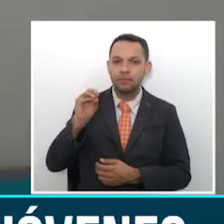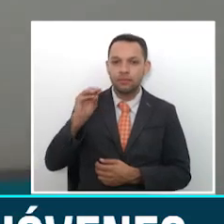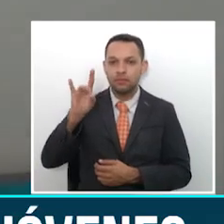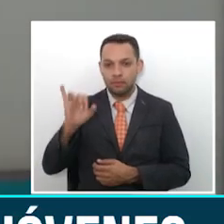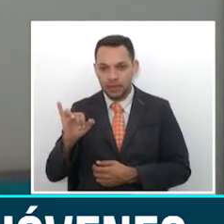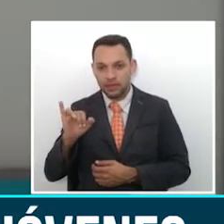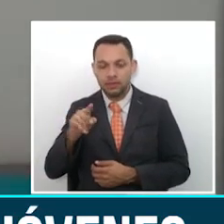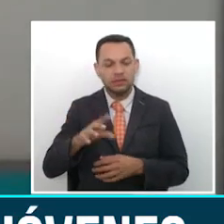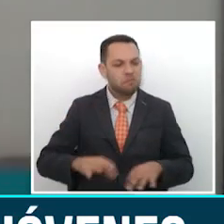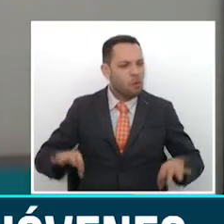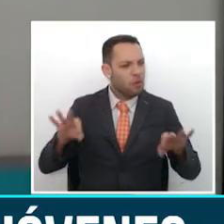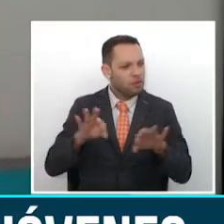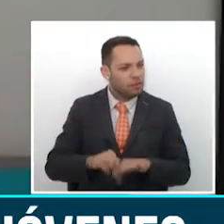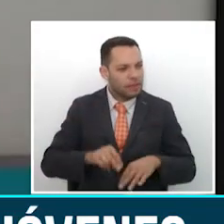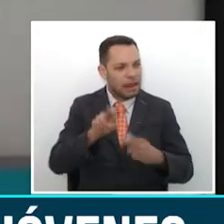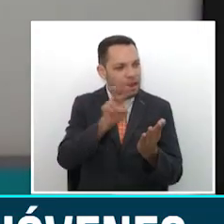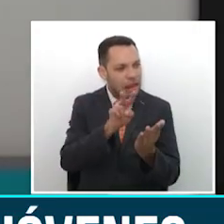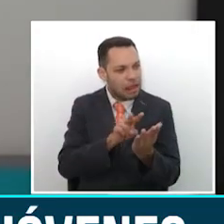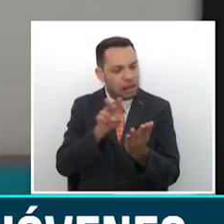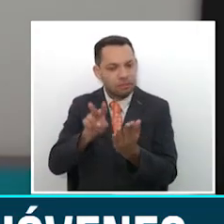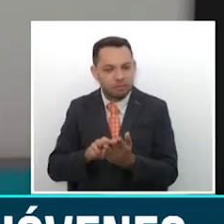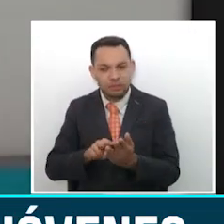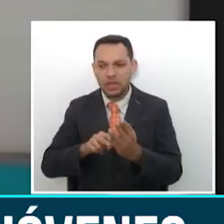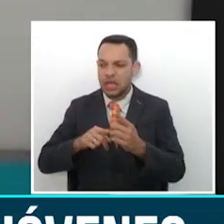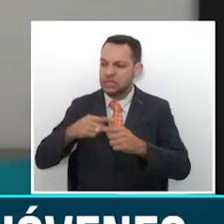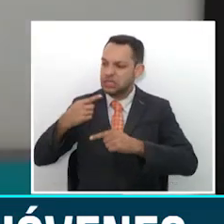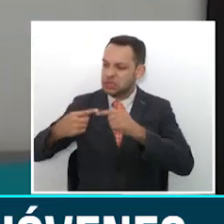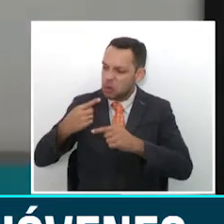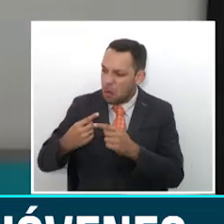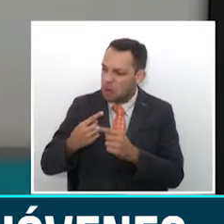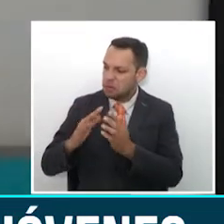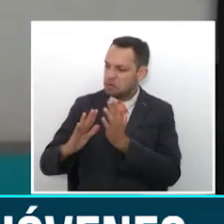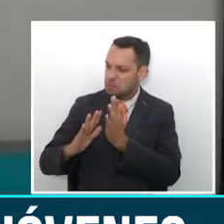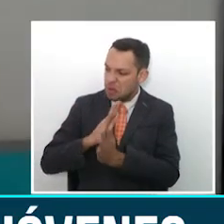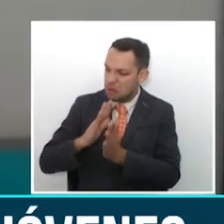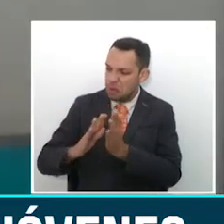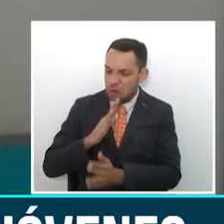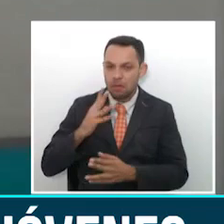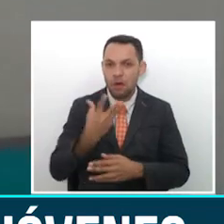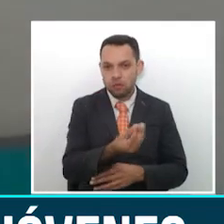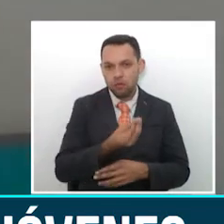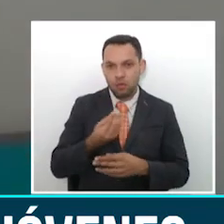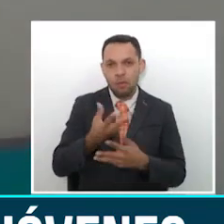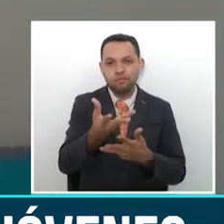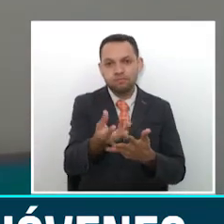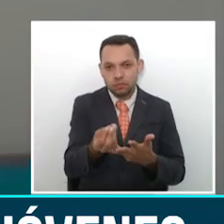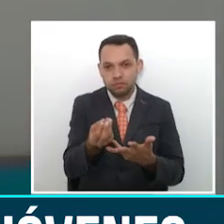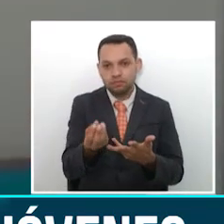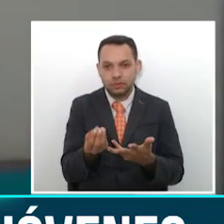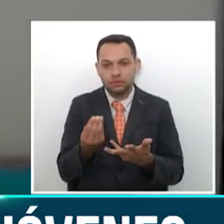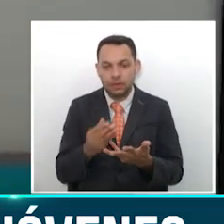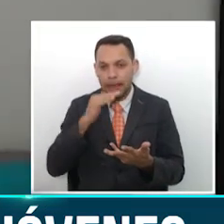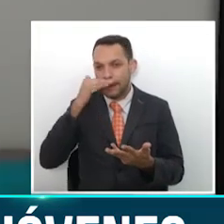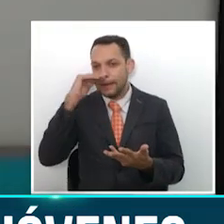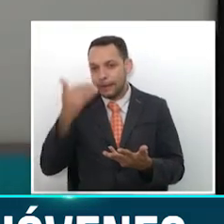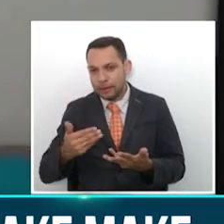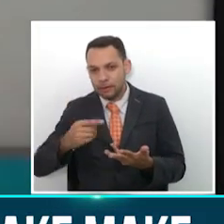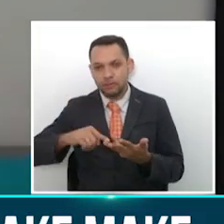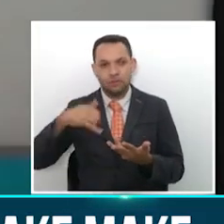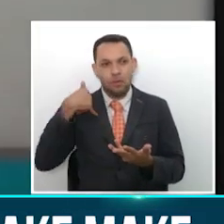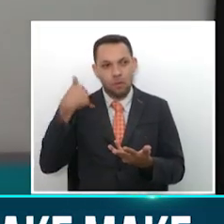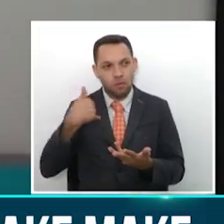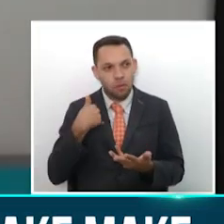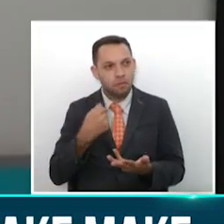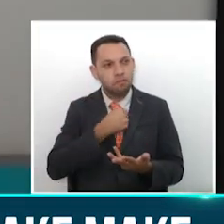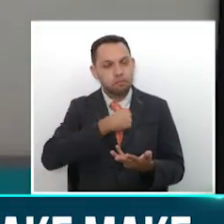relatos interactivos, gráficos e informativos para niños, jóvenes y adultos que disfrutan leer con los niños. Esta plataforma